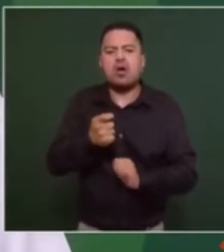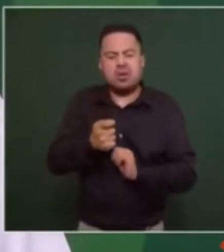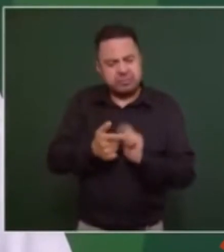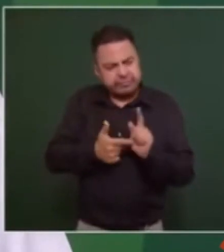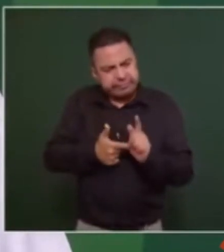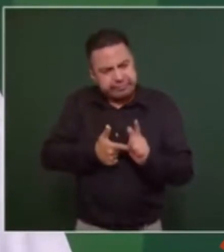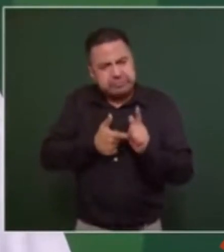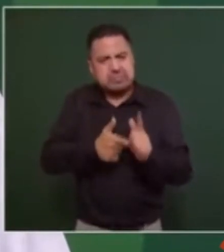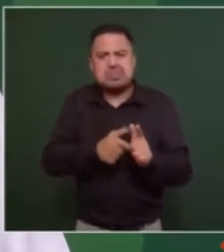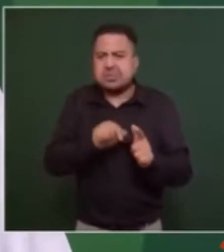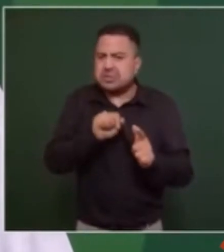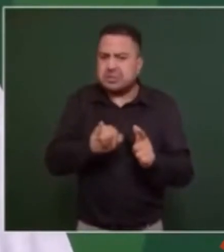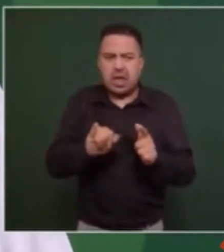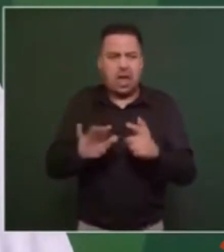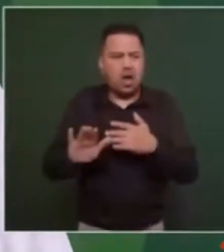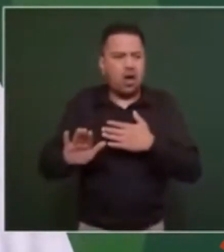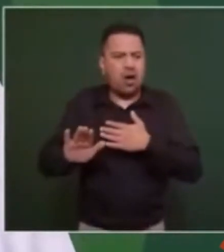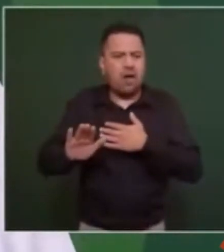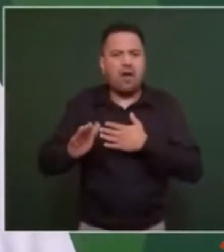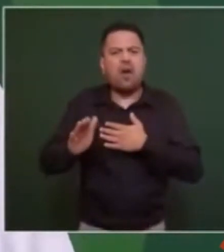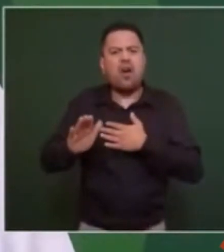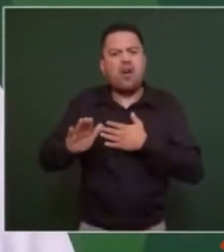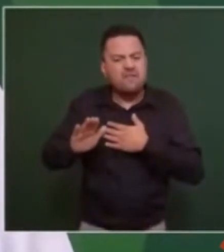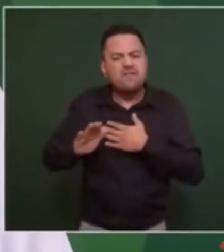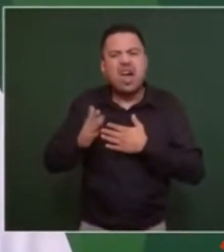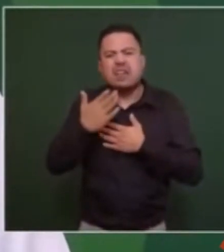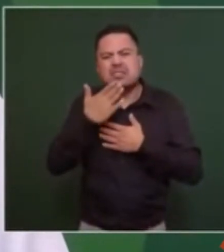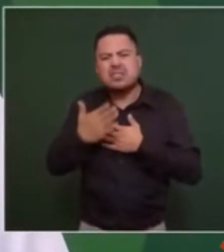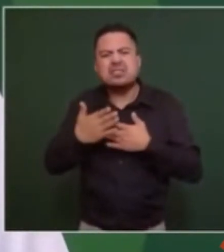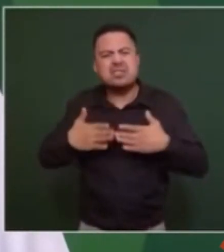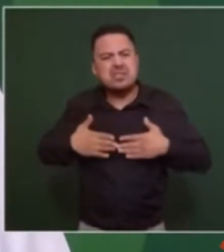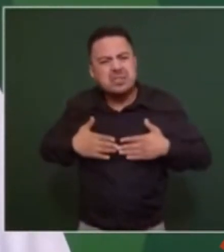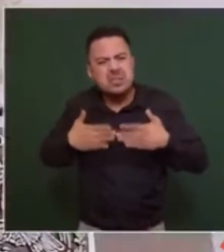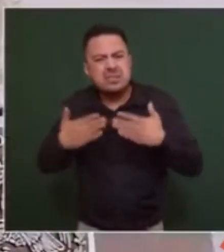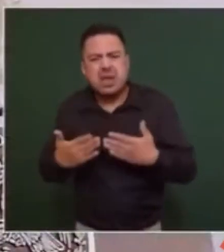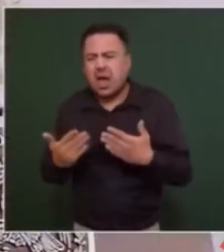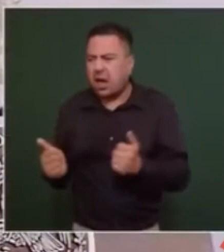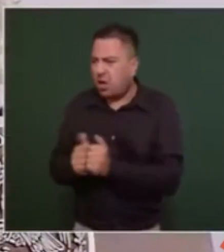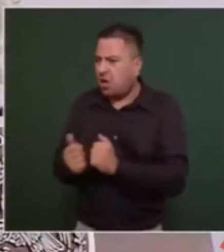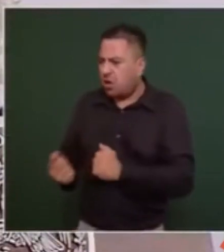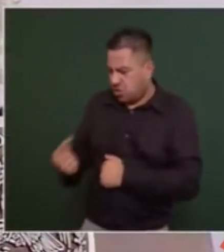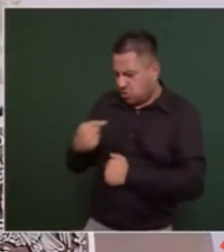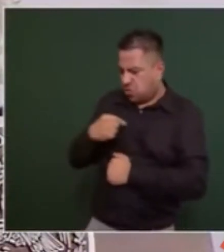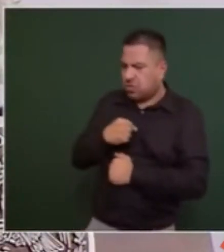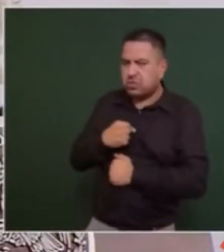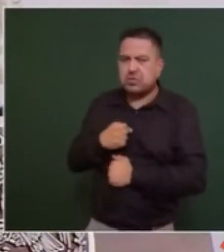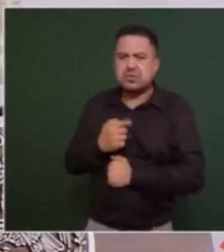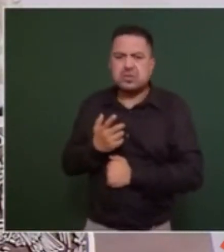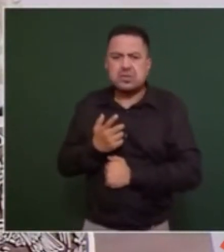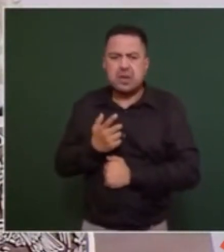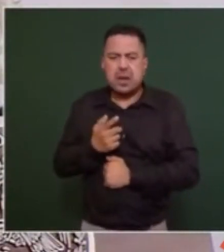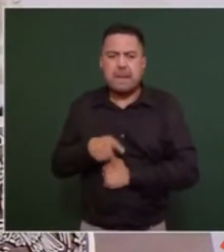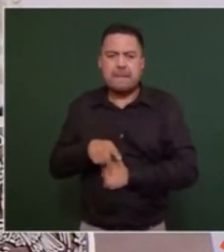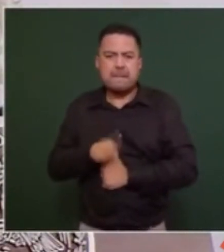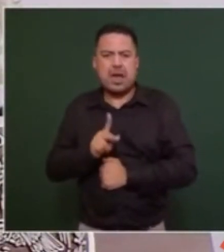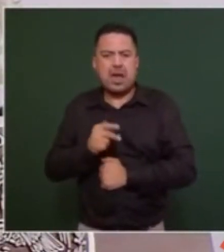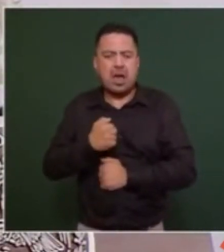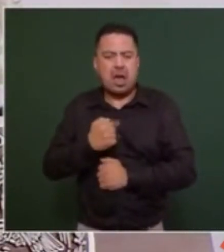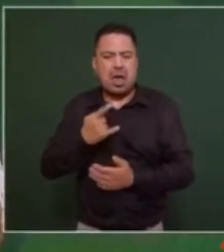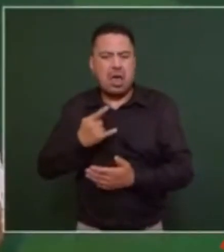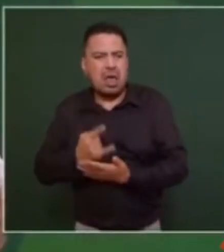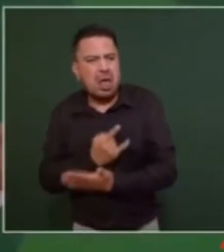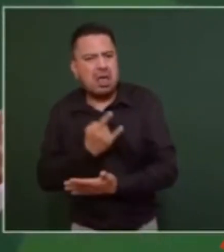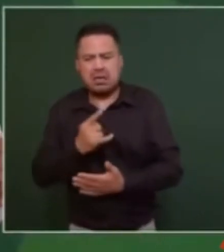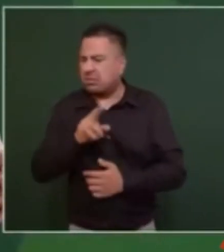la confianza en nosotros y que no debemos bajo ninguna condición de defraudar.